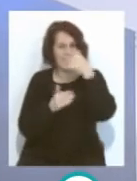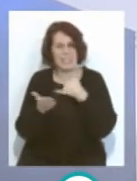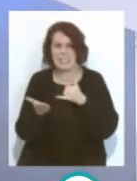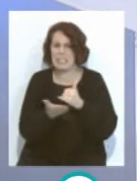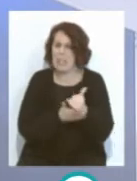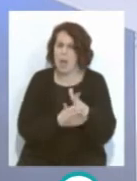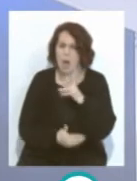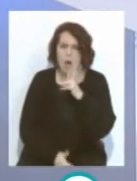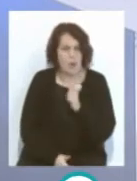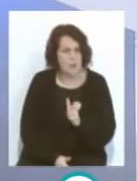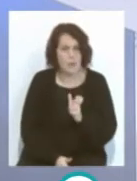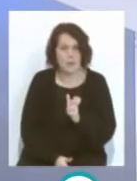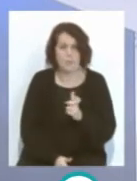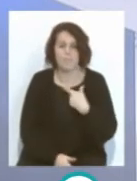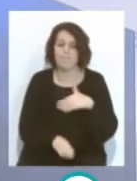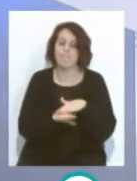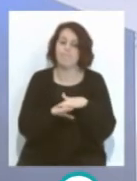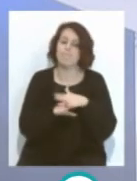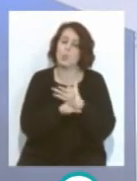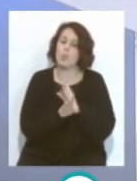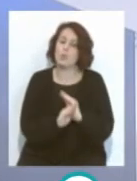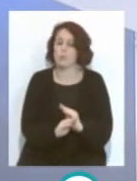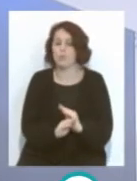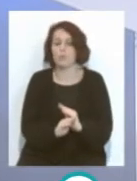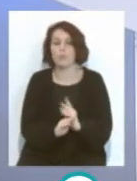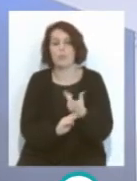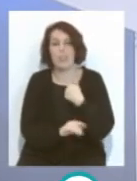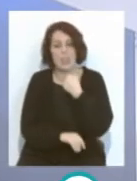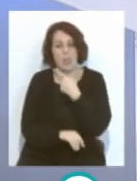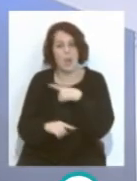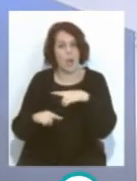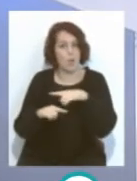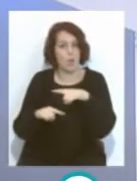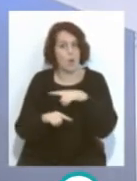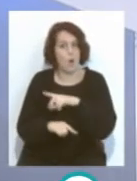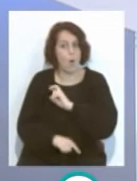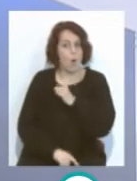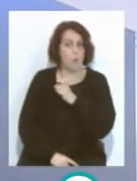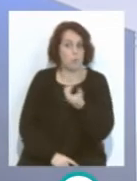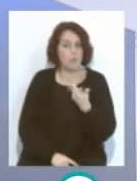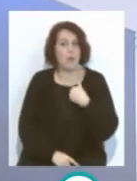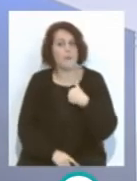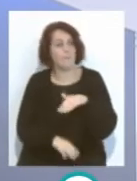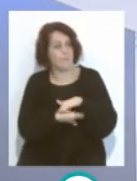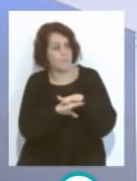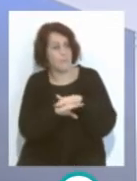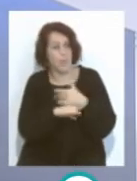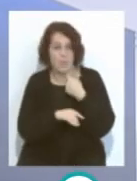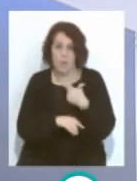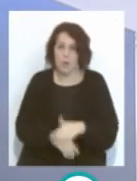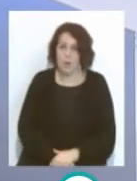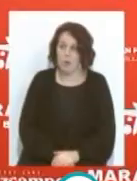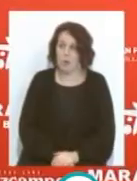terrorífica, sigue disculpando a su jugador y metiéndose con el entrenador, con Julen, que pidió disculpas. Escuchamos.